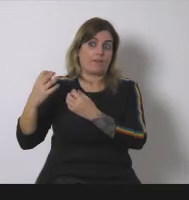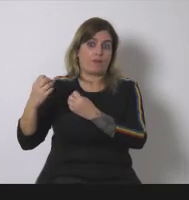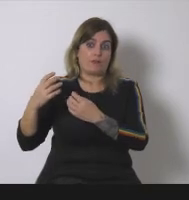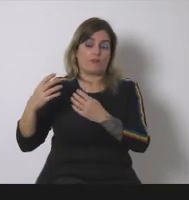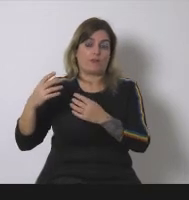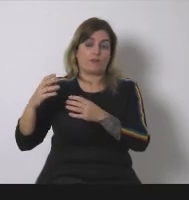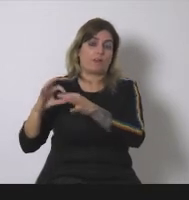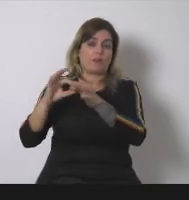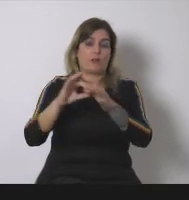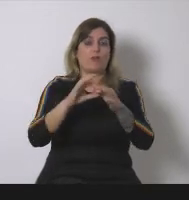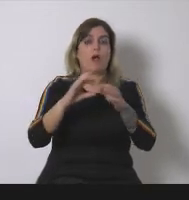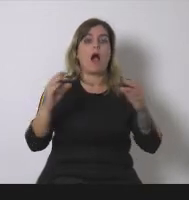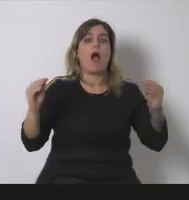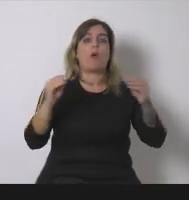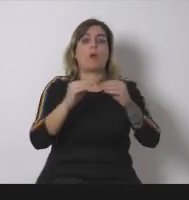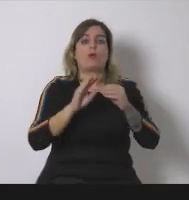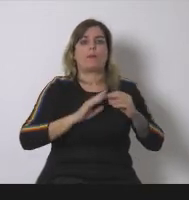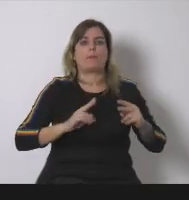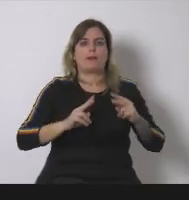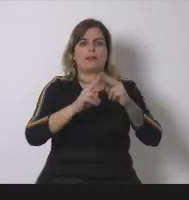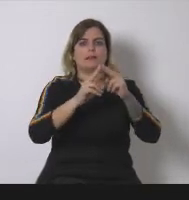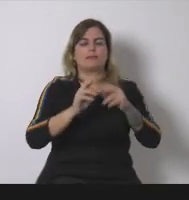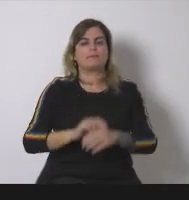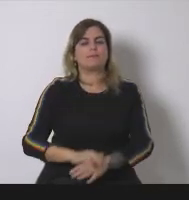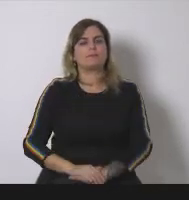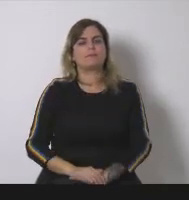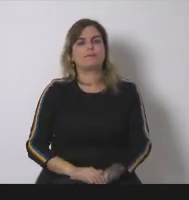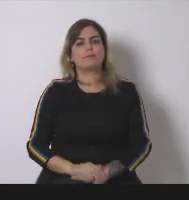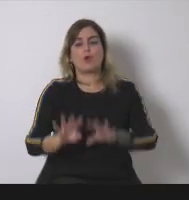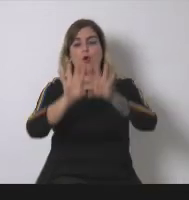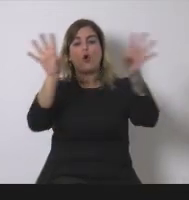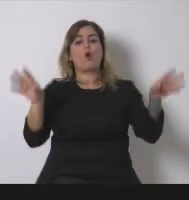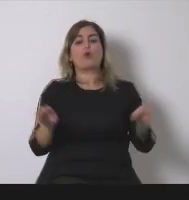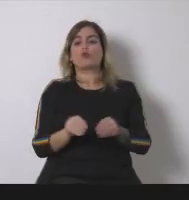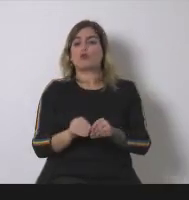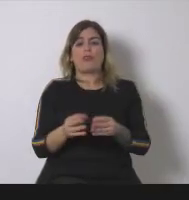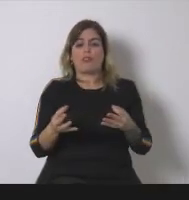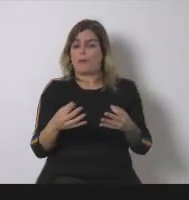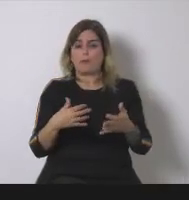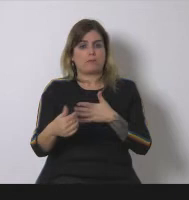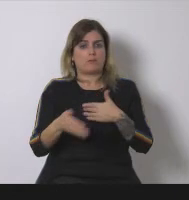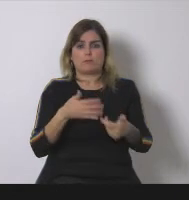básicamente la conclusión es que hay que actuar y actuar rápido hay que actuar de manera urgente